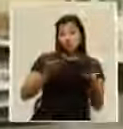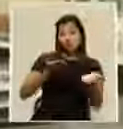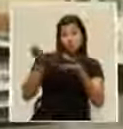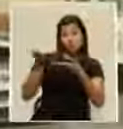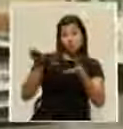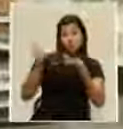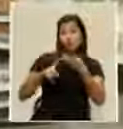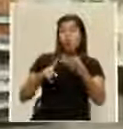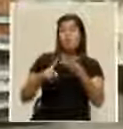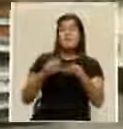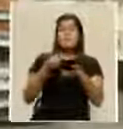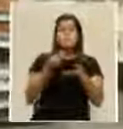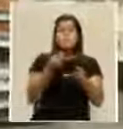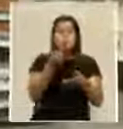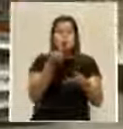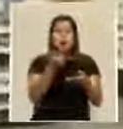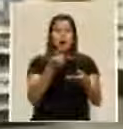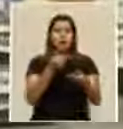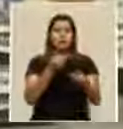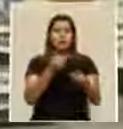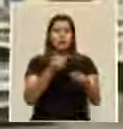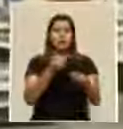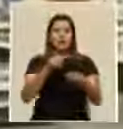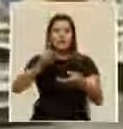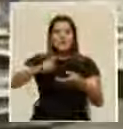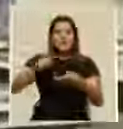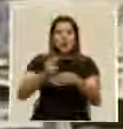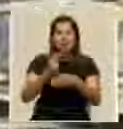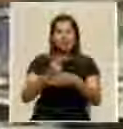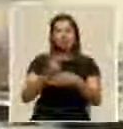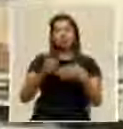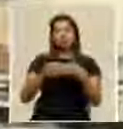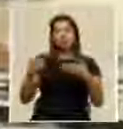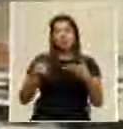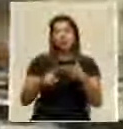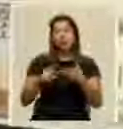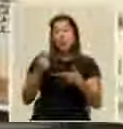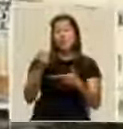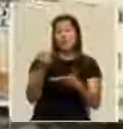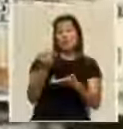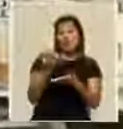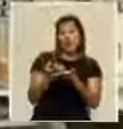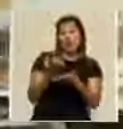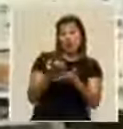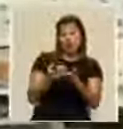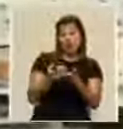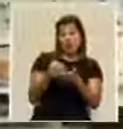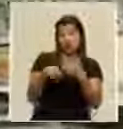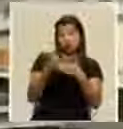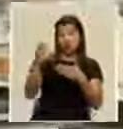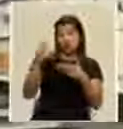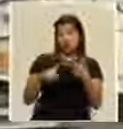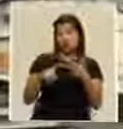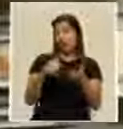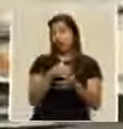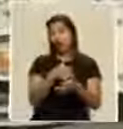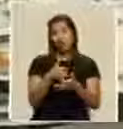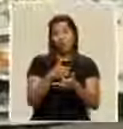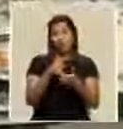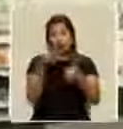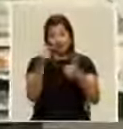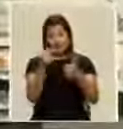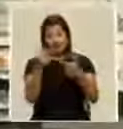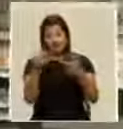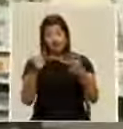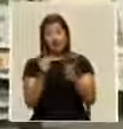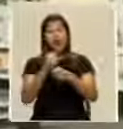reducción en el turismo y la incertidumbre de las finanzas públicas han provocado que el tipo de cambio se dispare. Estas fluctuaciones generan